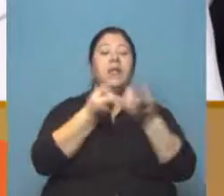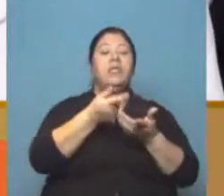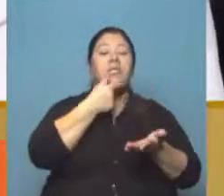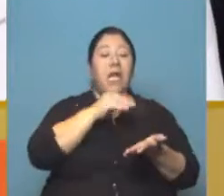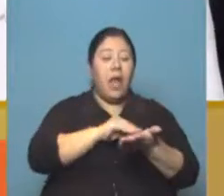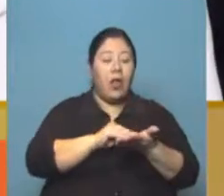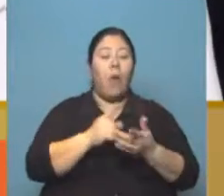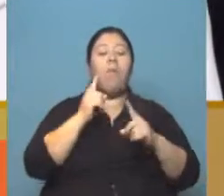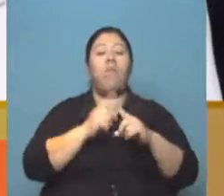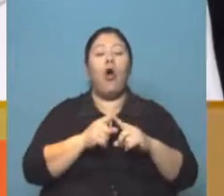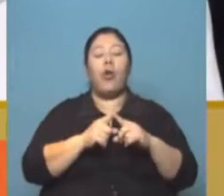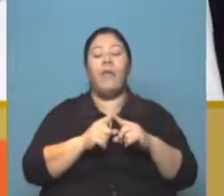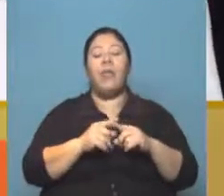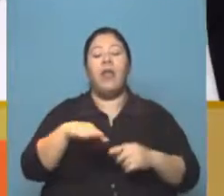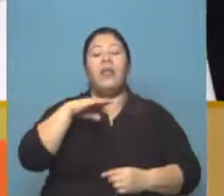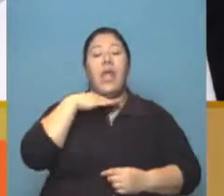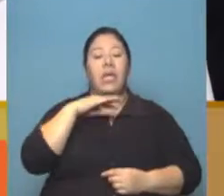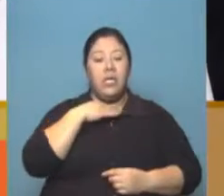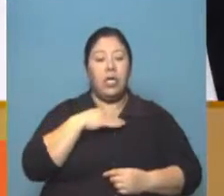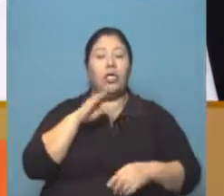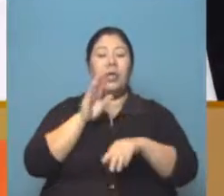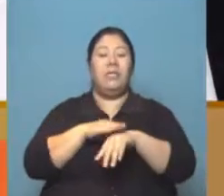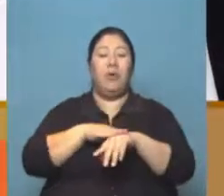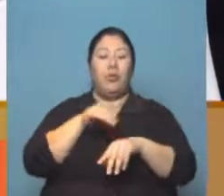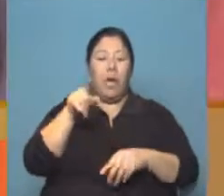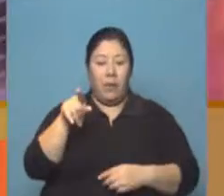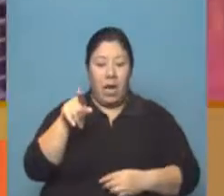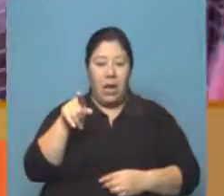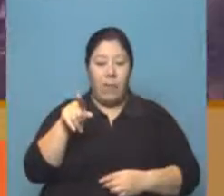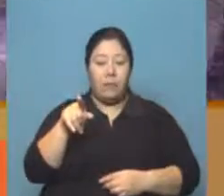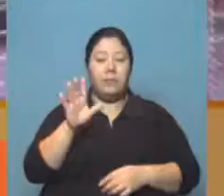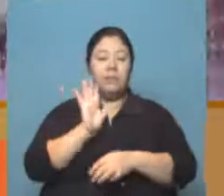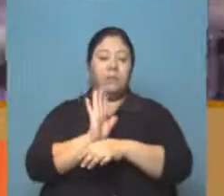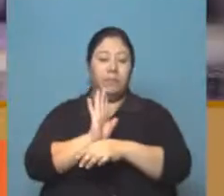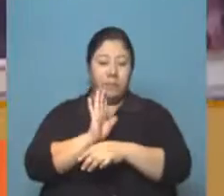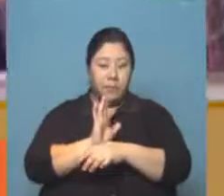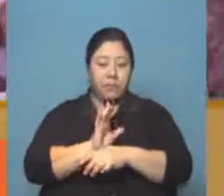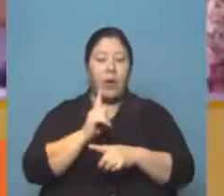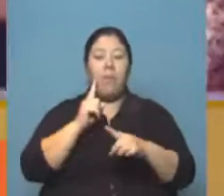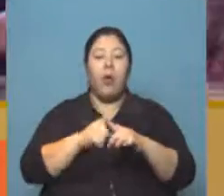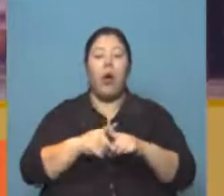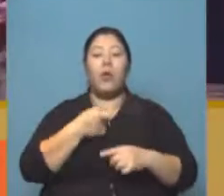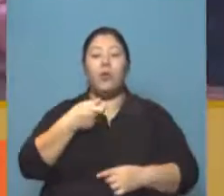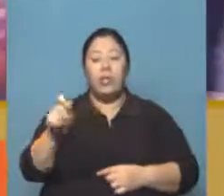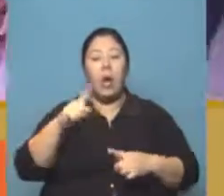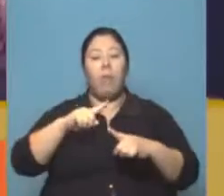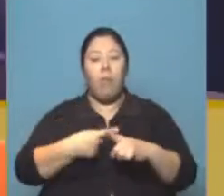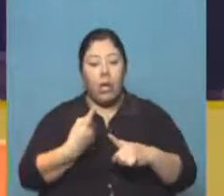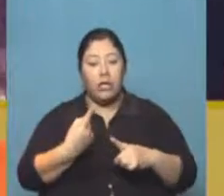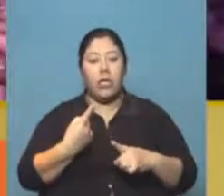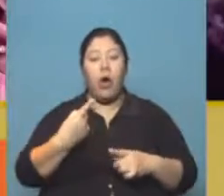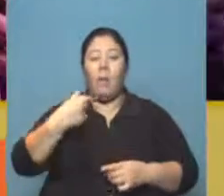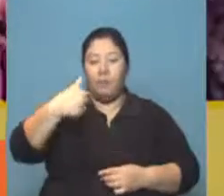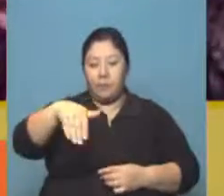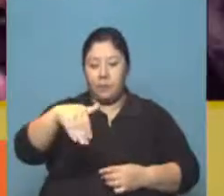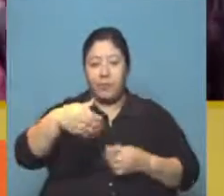responsabilidad. Está en juego, claro, como decíamos, su futuro político en la fase final de este juicio político que está comenzando